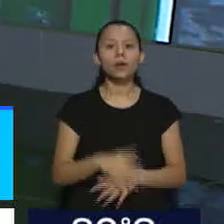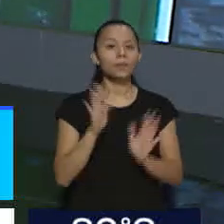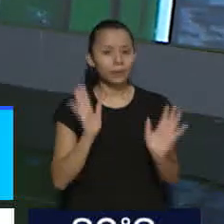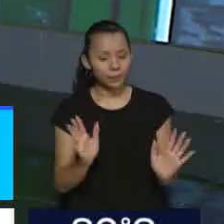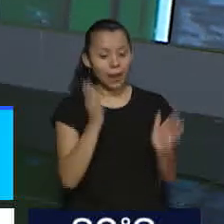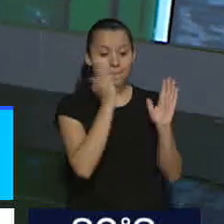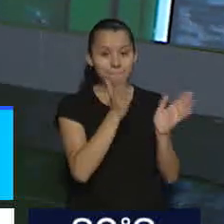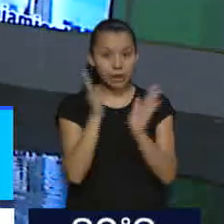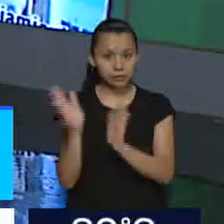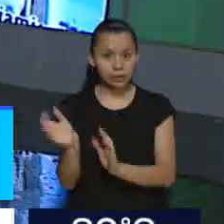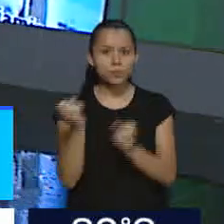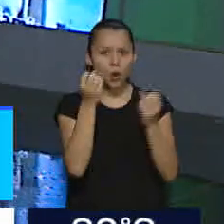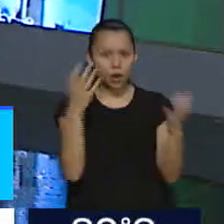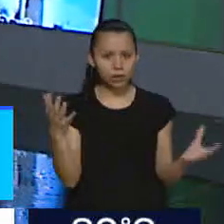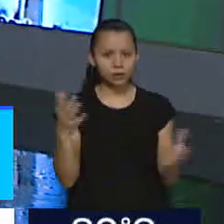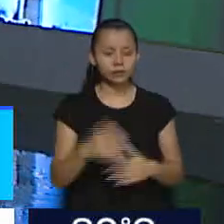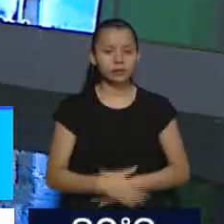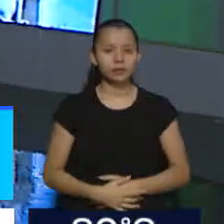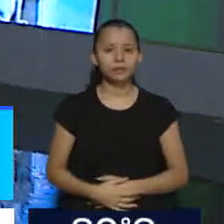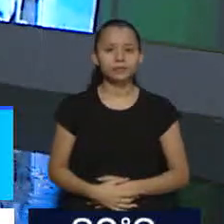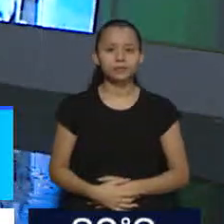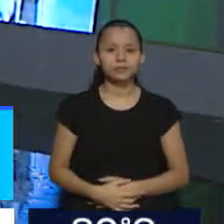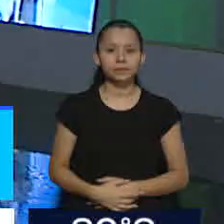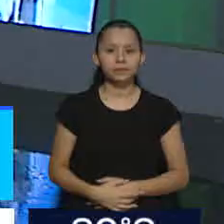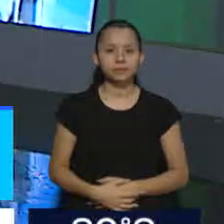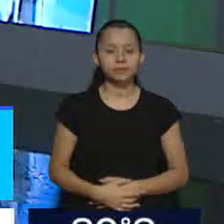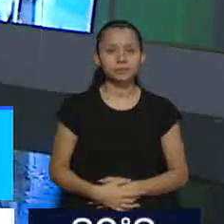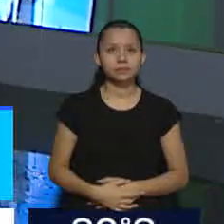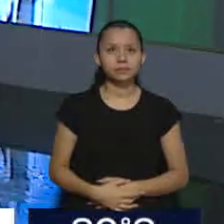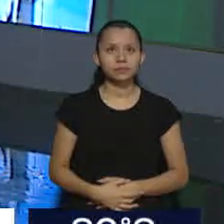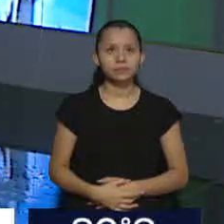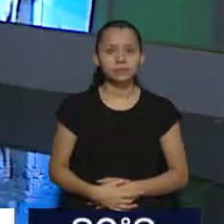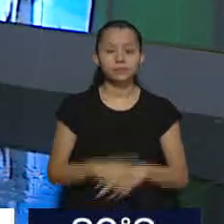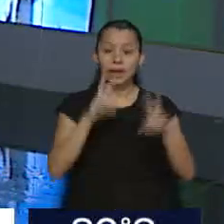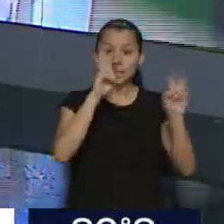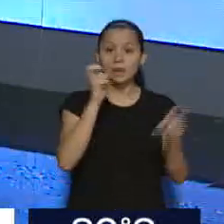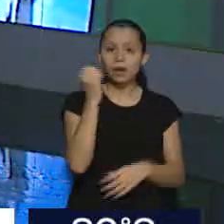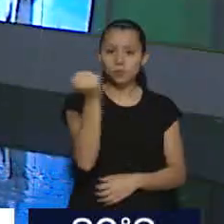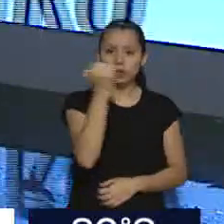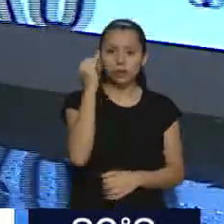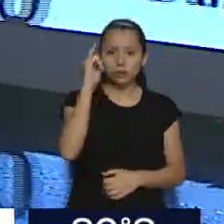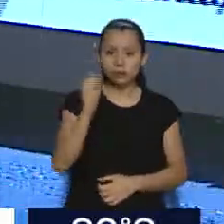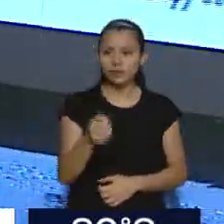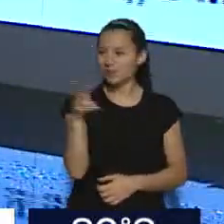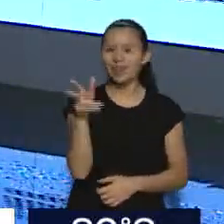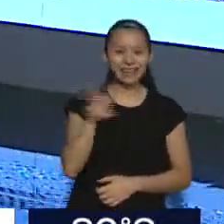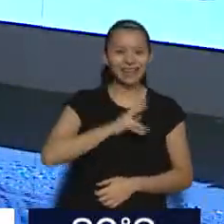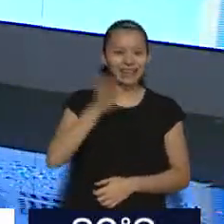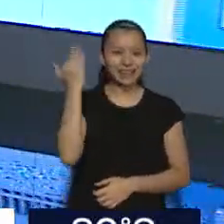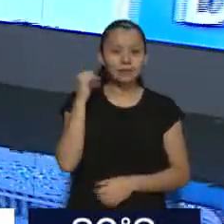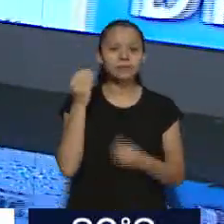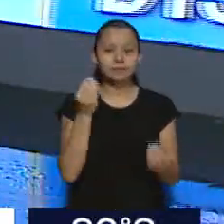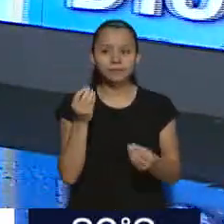¿sí? Porque acá hay una cuestión que es bastante importante y se ha dejado de lado, que vos lo dijiste, es la Cámara